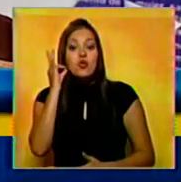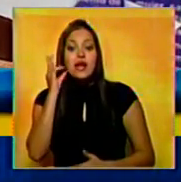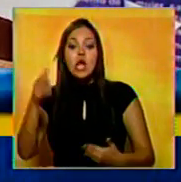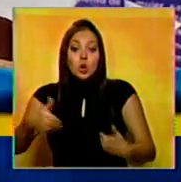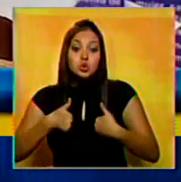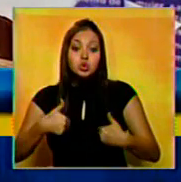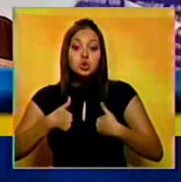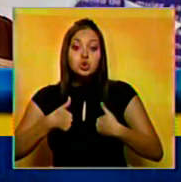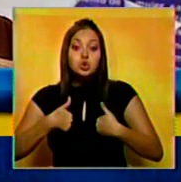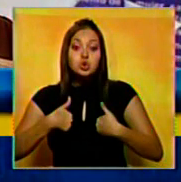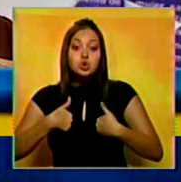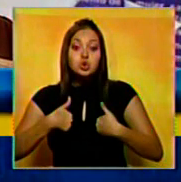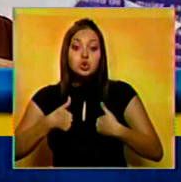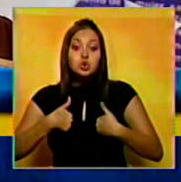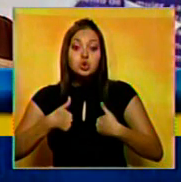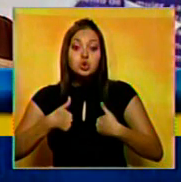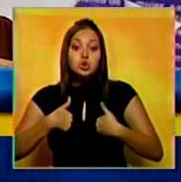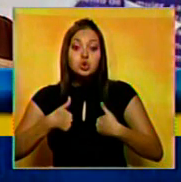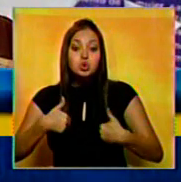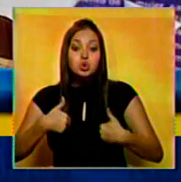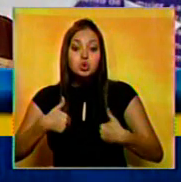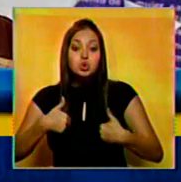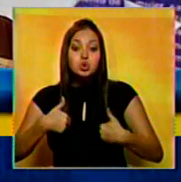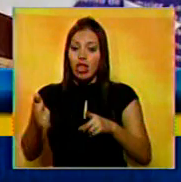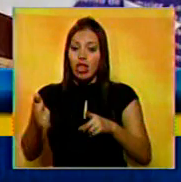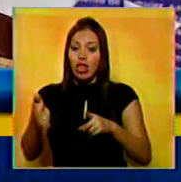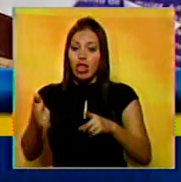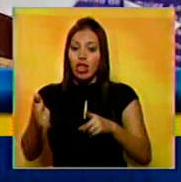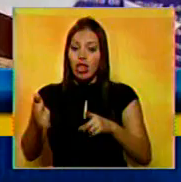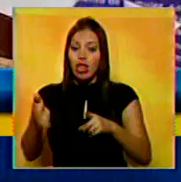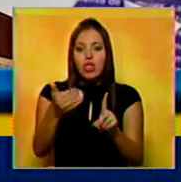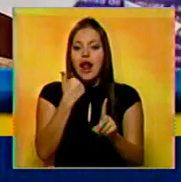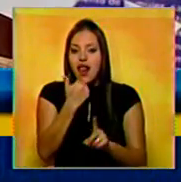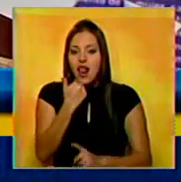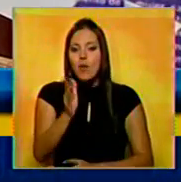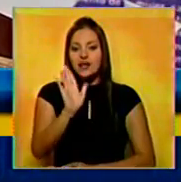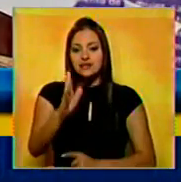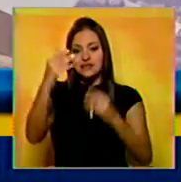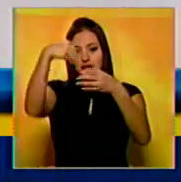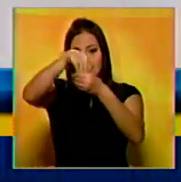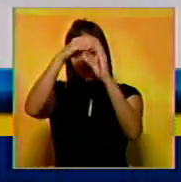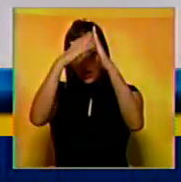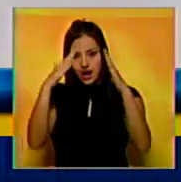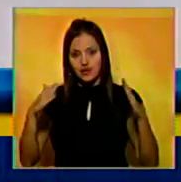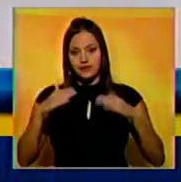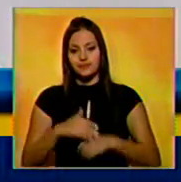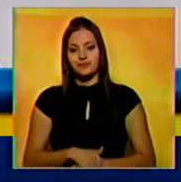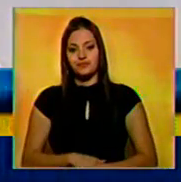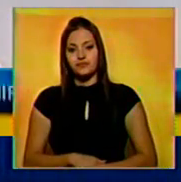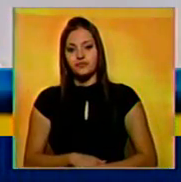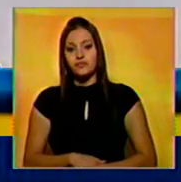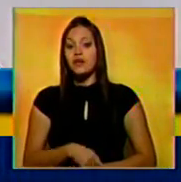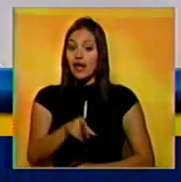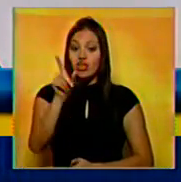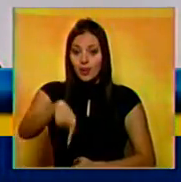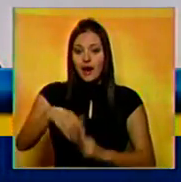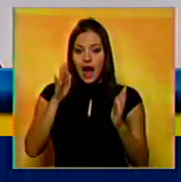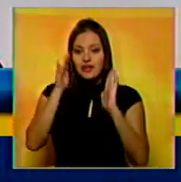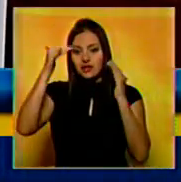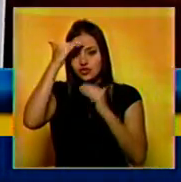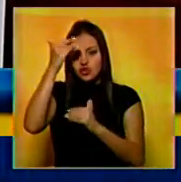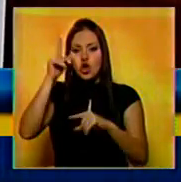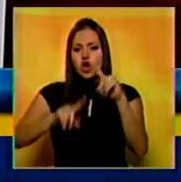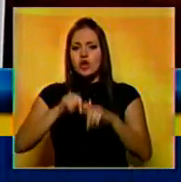sufrido o que sufren la violencia en sus hogares. Dijo que también se encuentran atendiendo